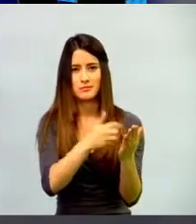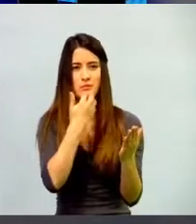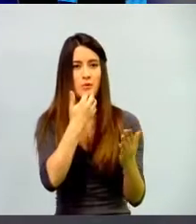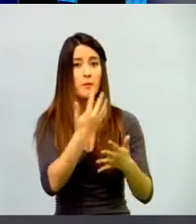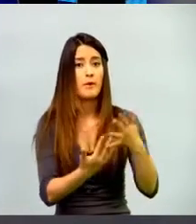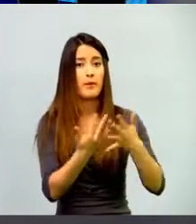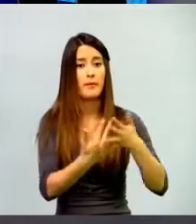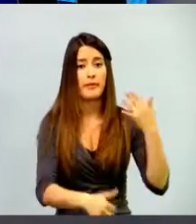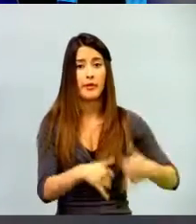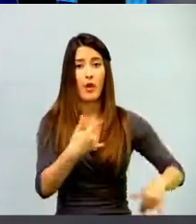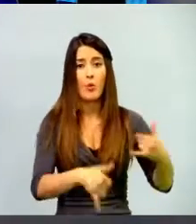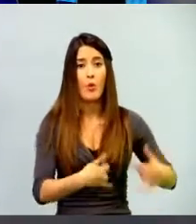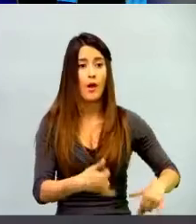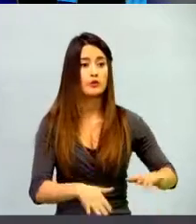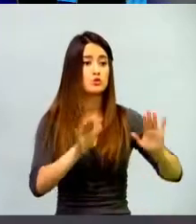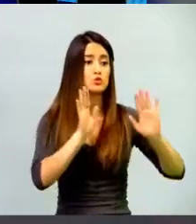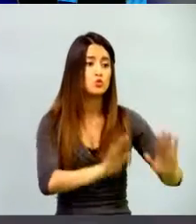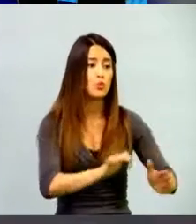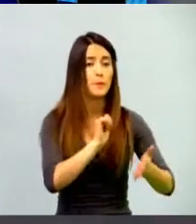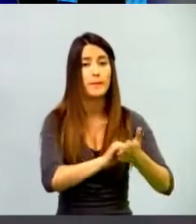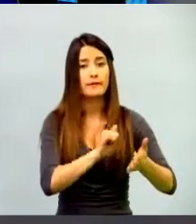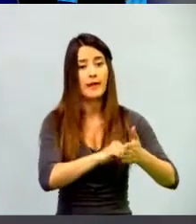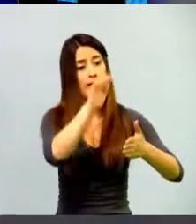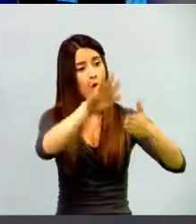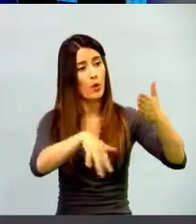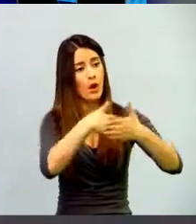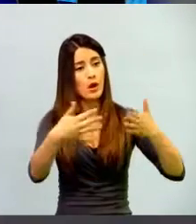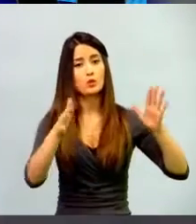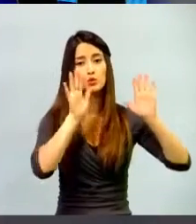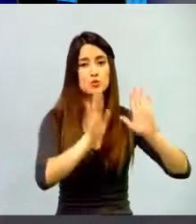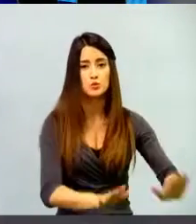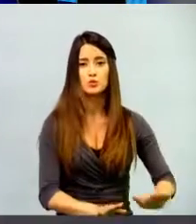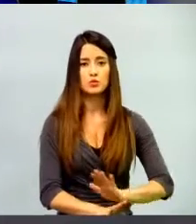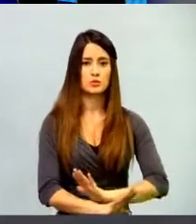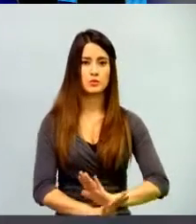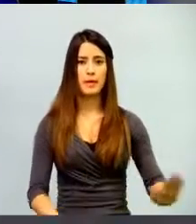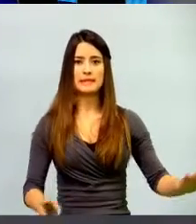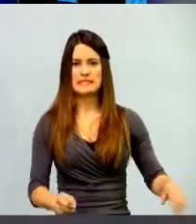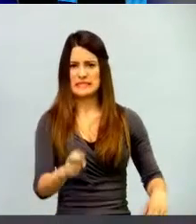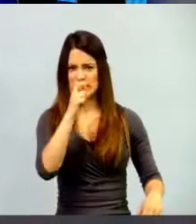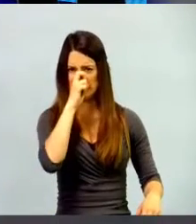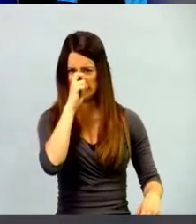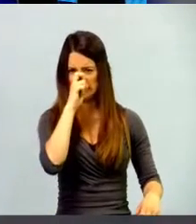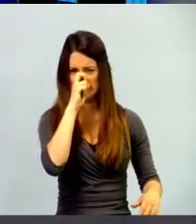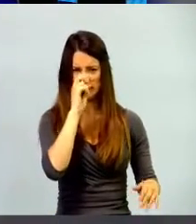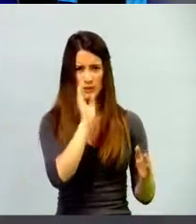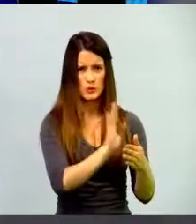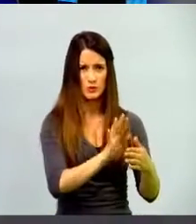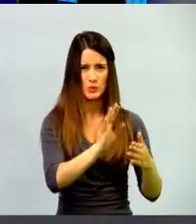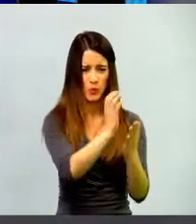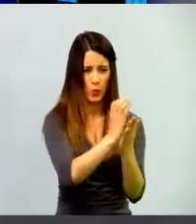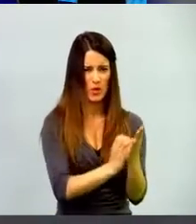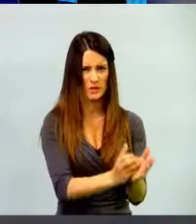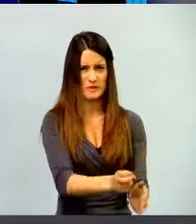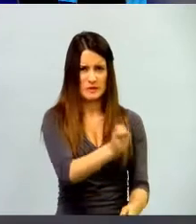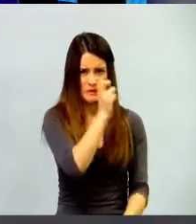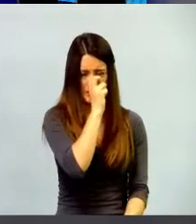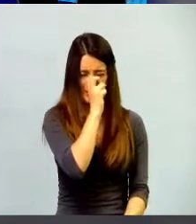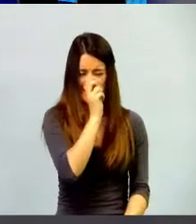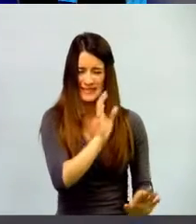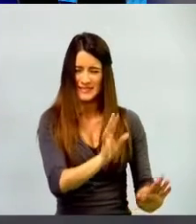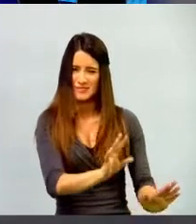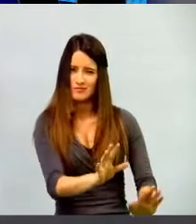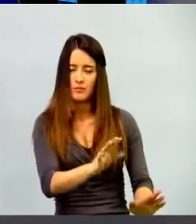solamente para tal materia que se ven a tal hora y de tal hora. Pero si lo miramos como un sistema completo y holístico,